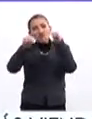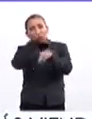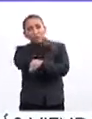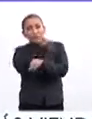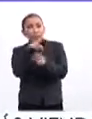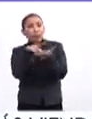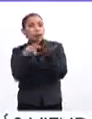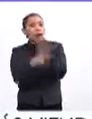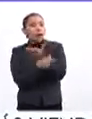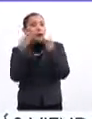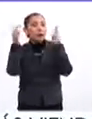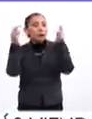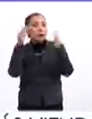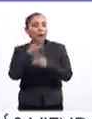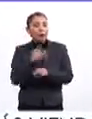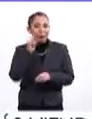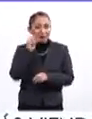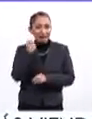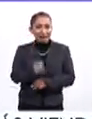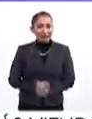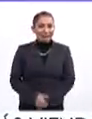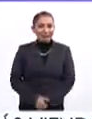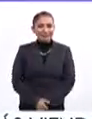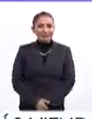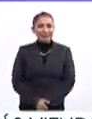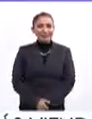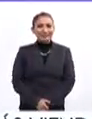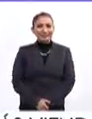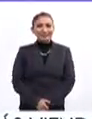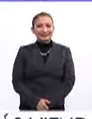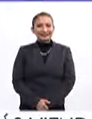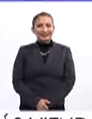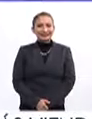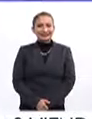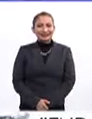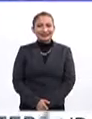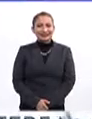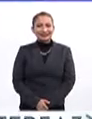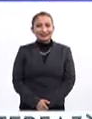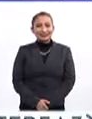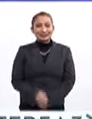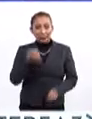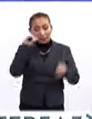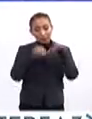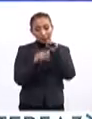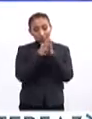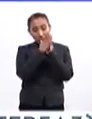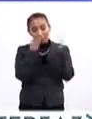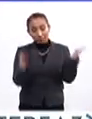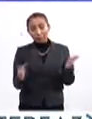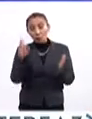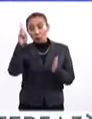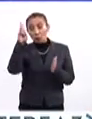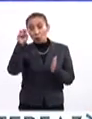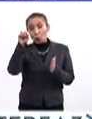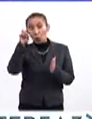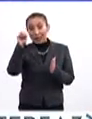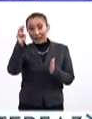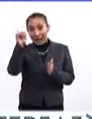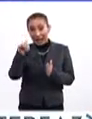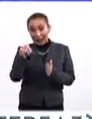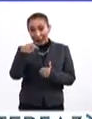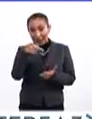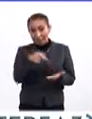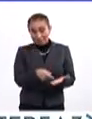diseño de proyectos museísticos. Veamos de qué se trata. La producción editorial de la Universidad Nacional